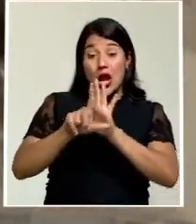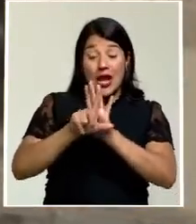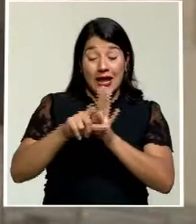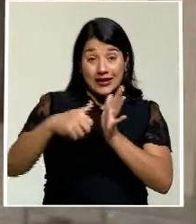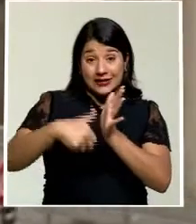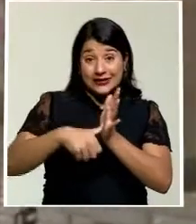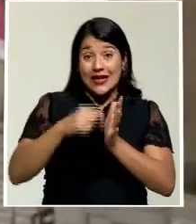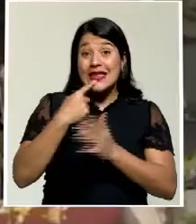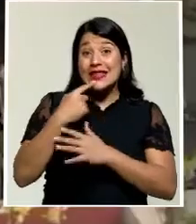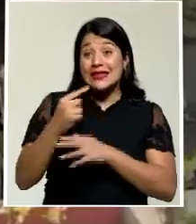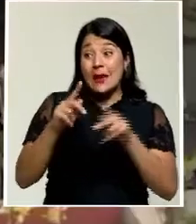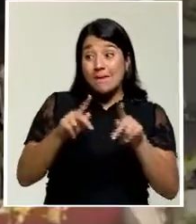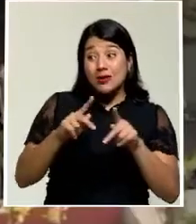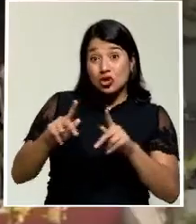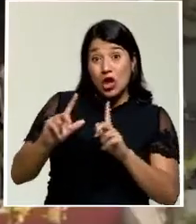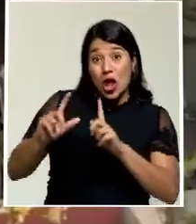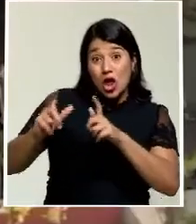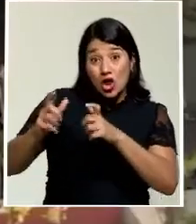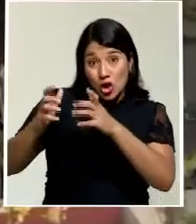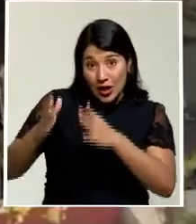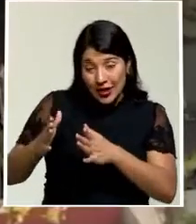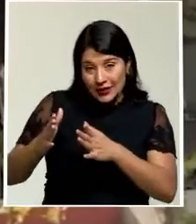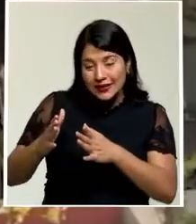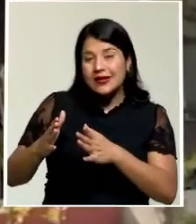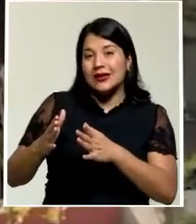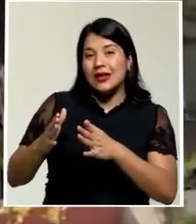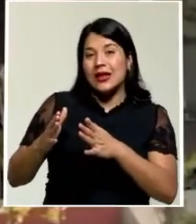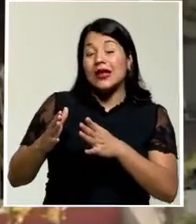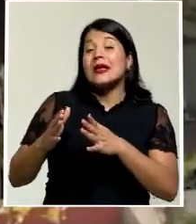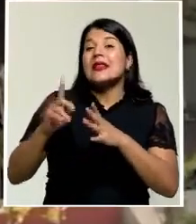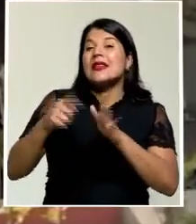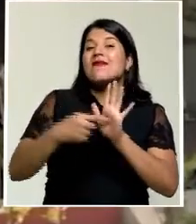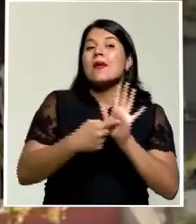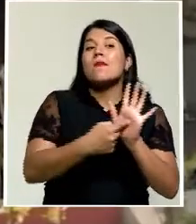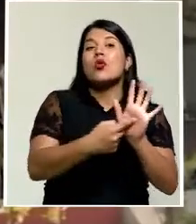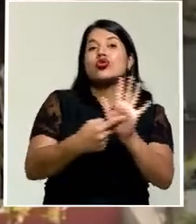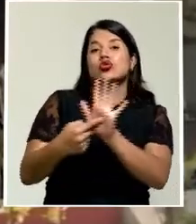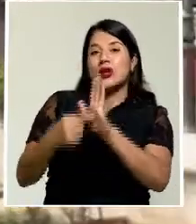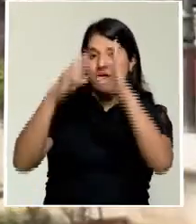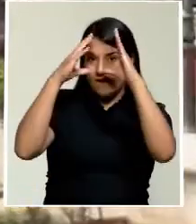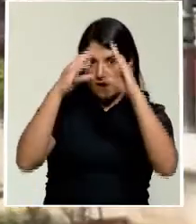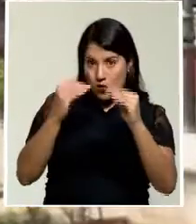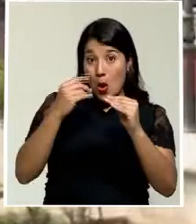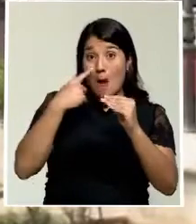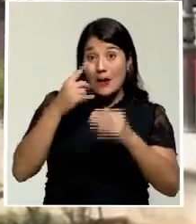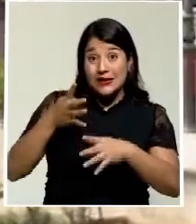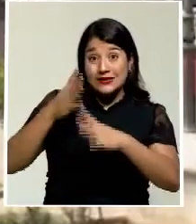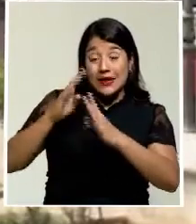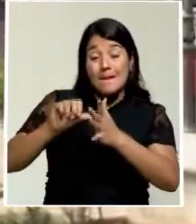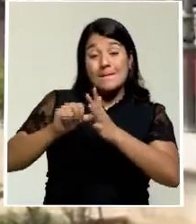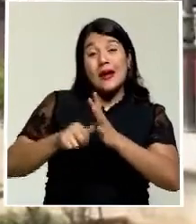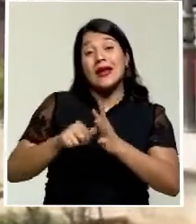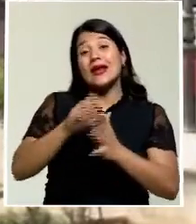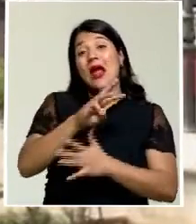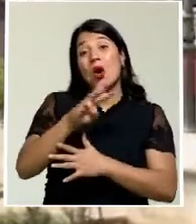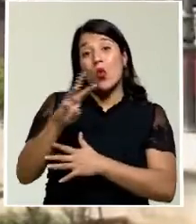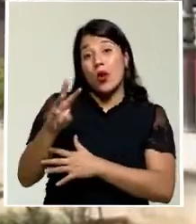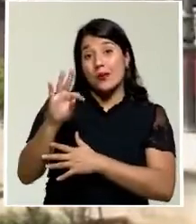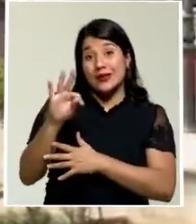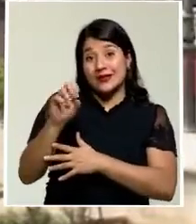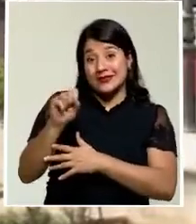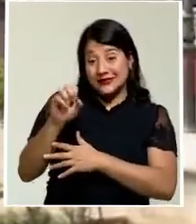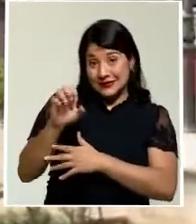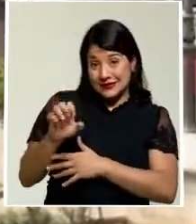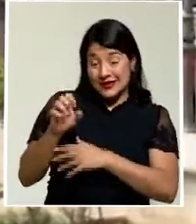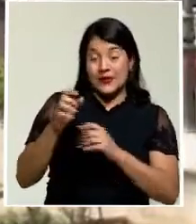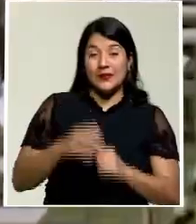deberán remitir esta información para ser publicada en el sitio web del Tribunal y deberá abarcar entre el 1 de julio del 2020 y el 30